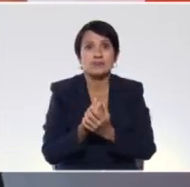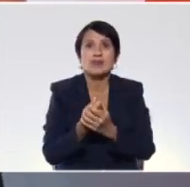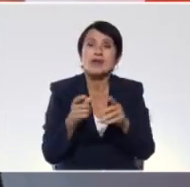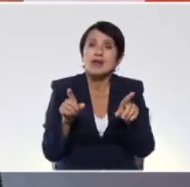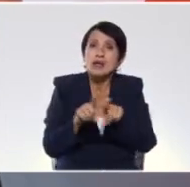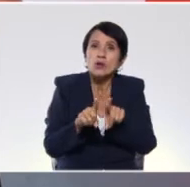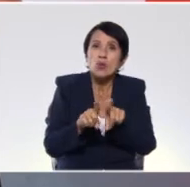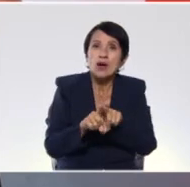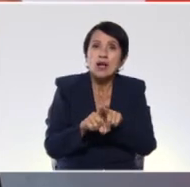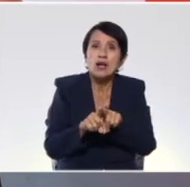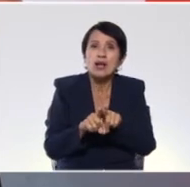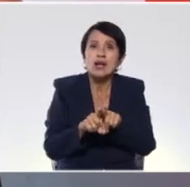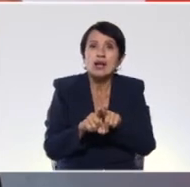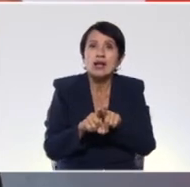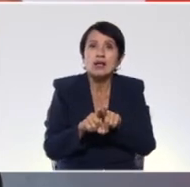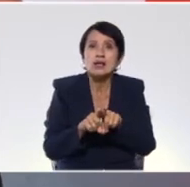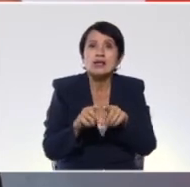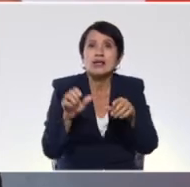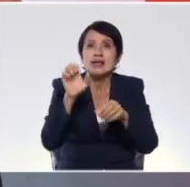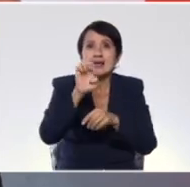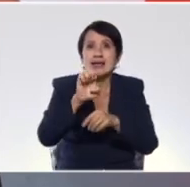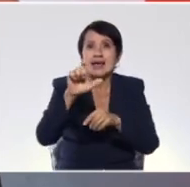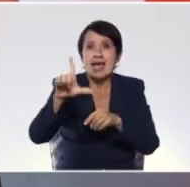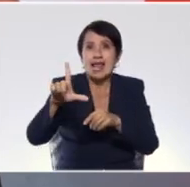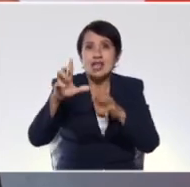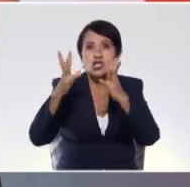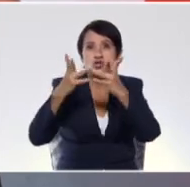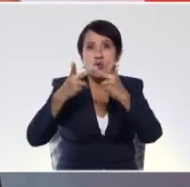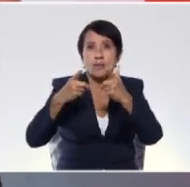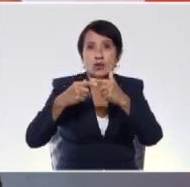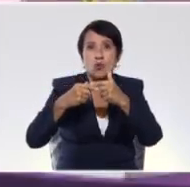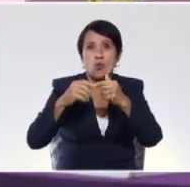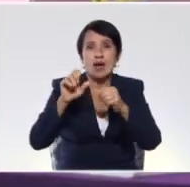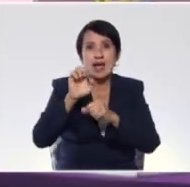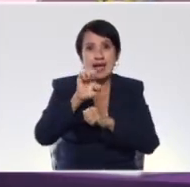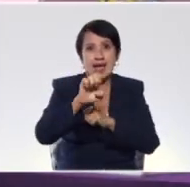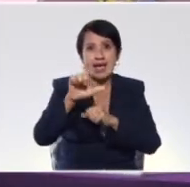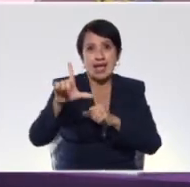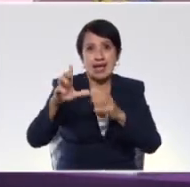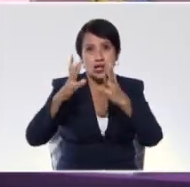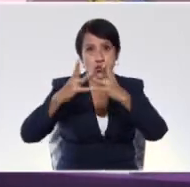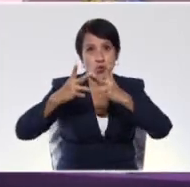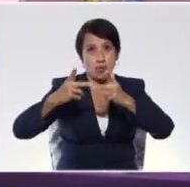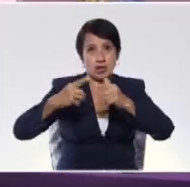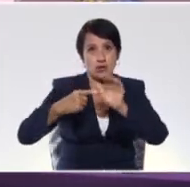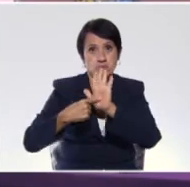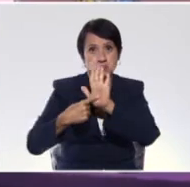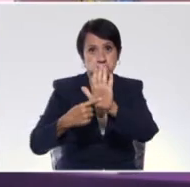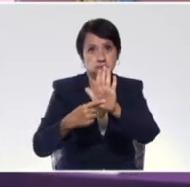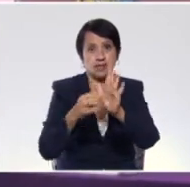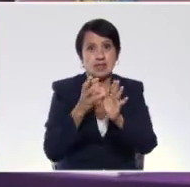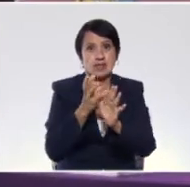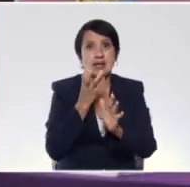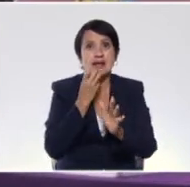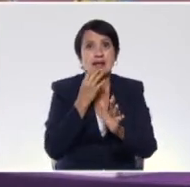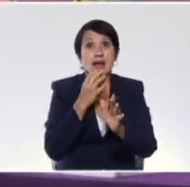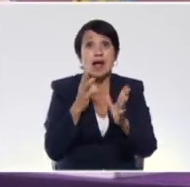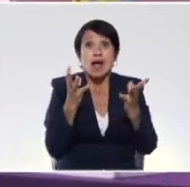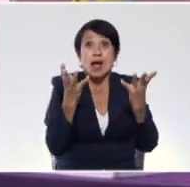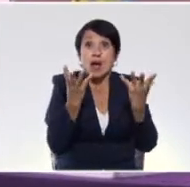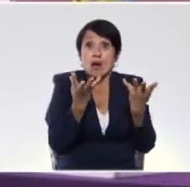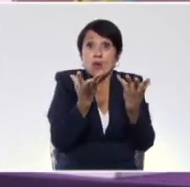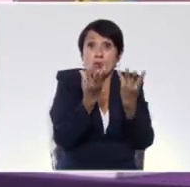es, también está lo que es el número, el número nosotros lo podemos identificar por si es plural